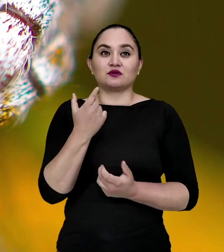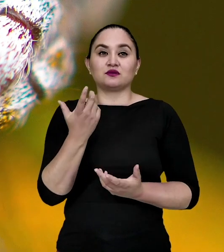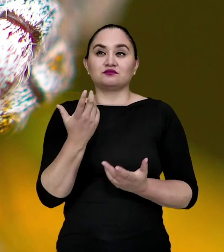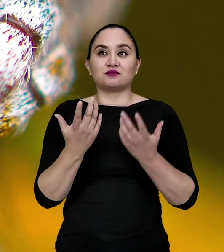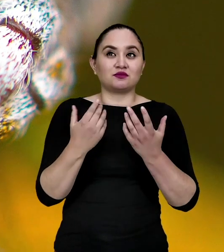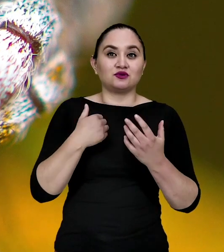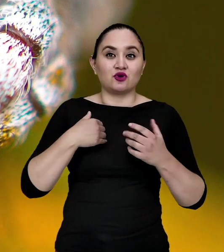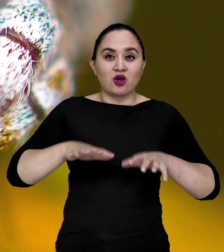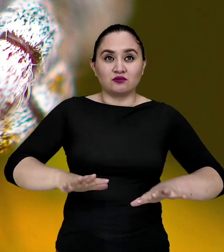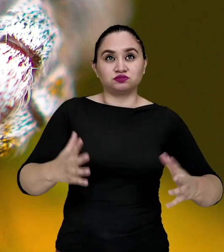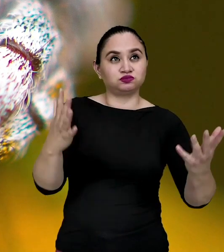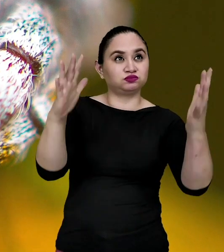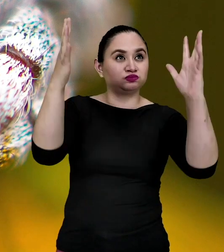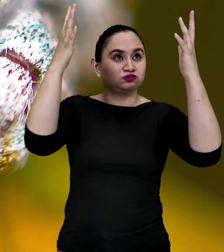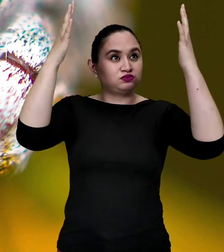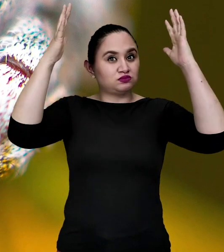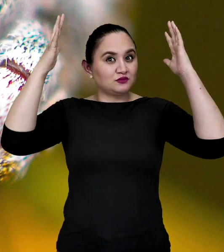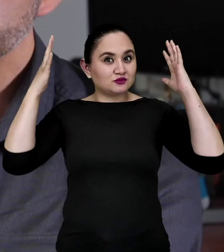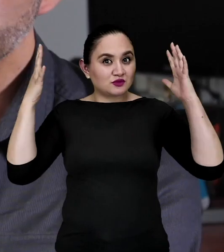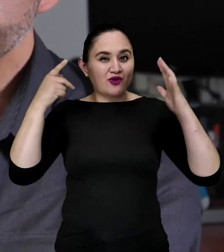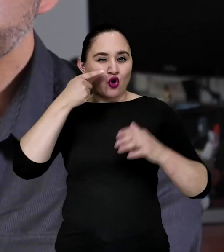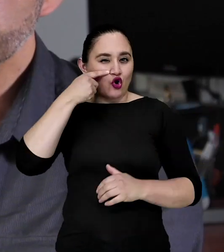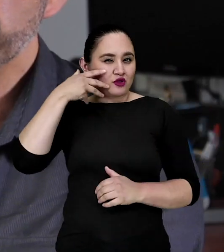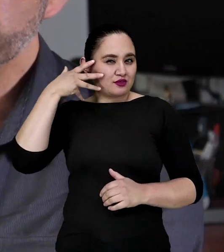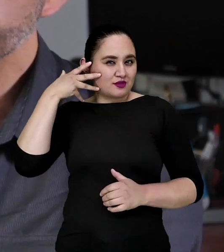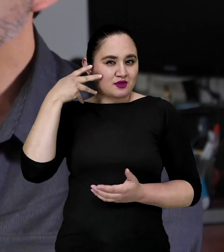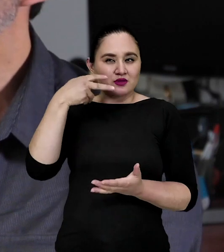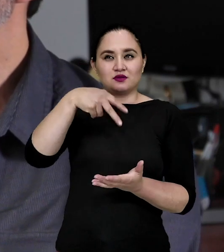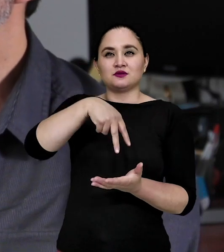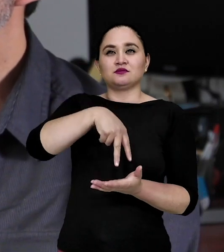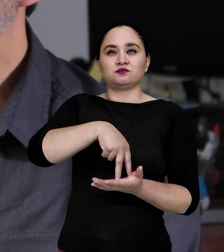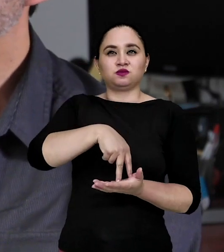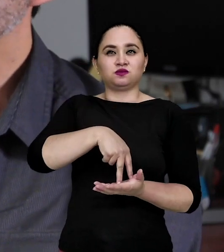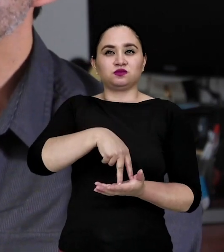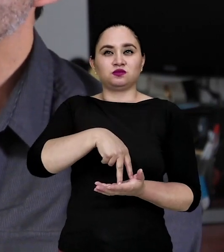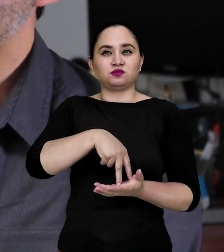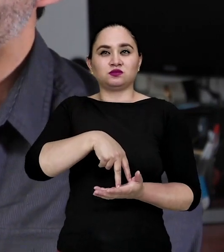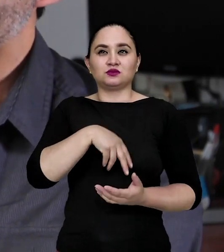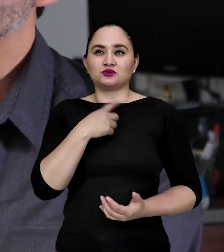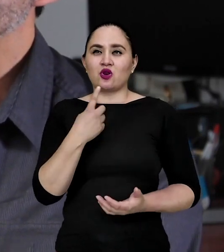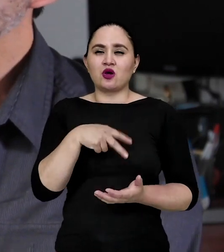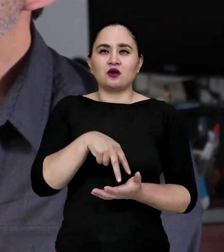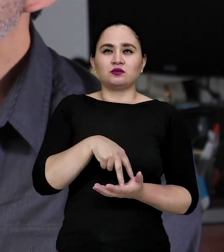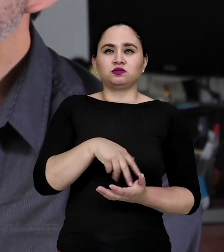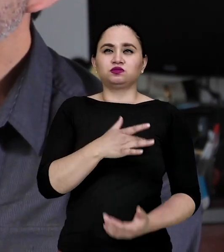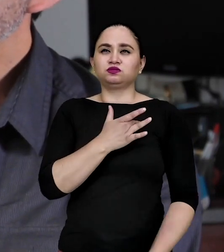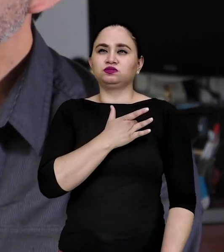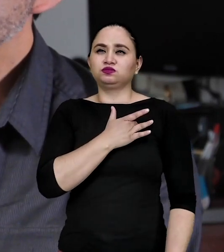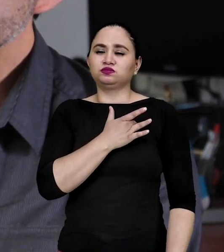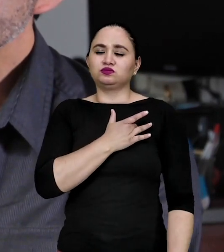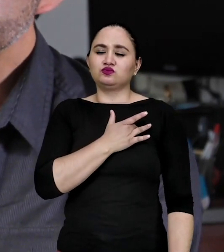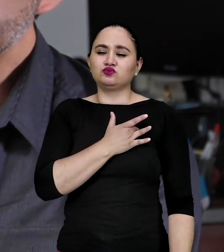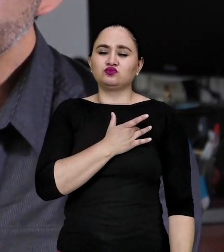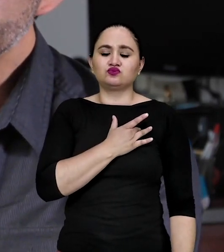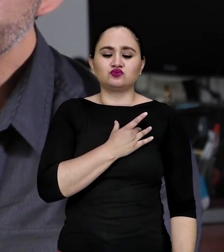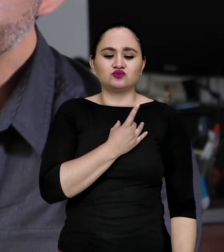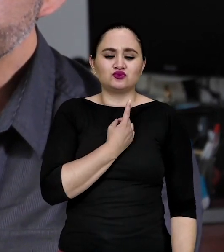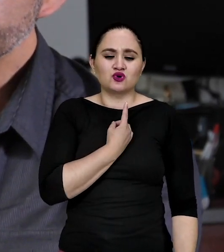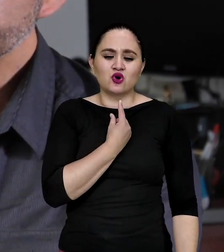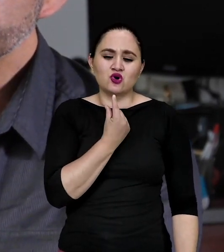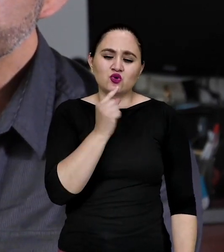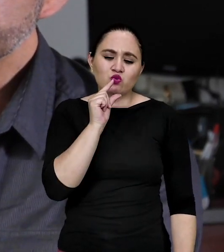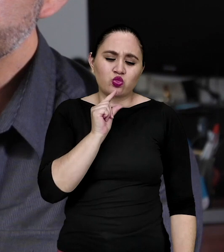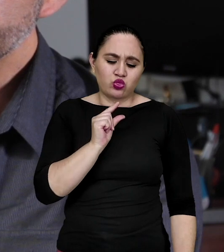se para en medio del bosque tropical, en la Amazonía, por ejemplo, en Yasuní, uno se siente una cosa tan